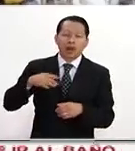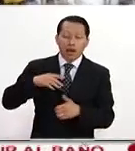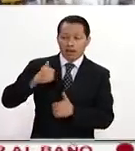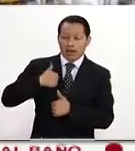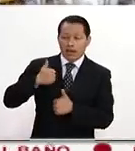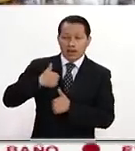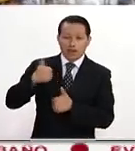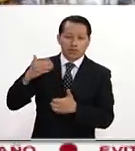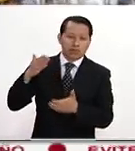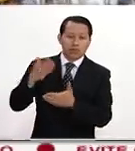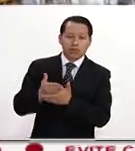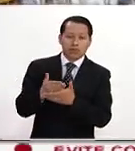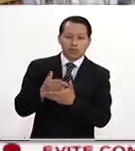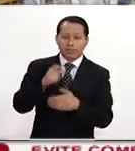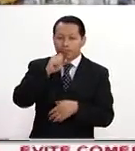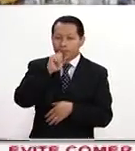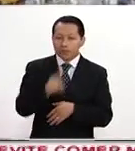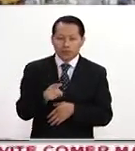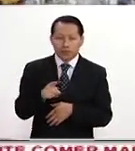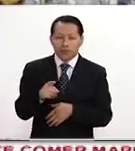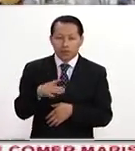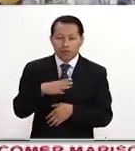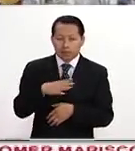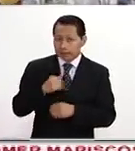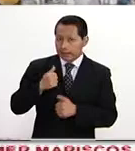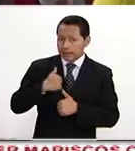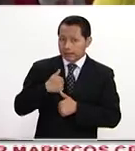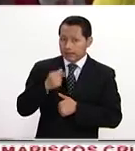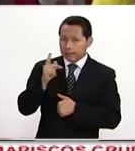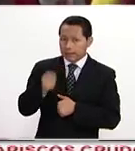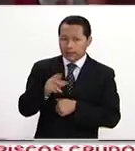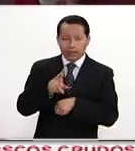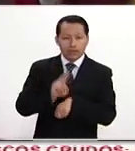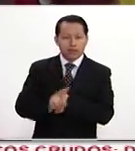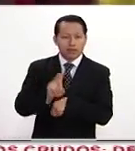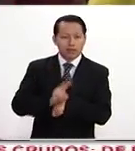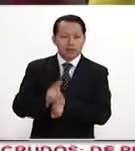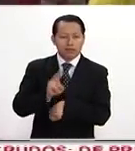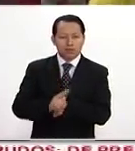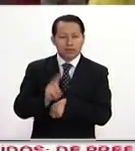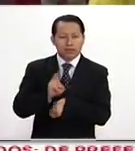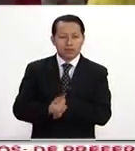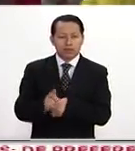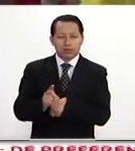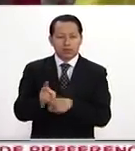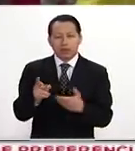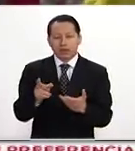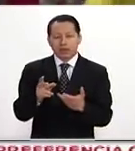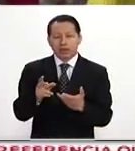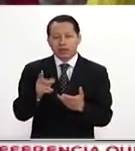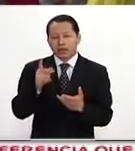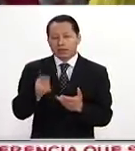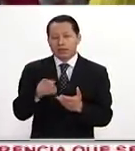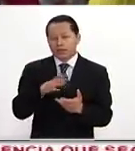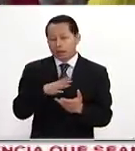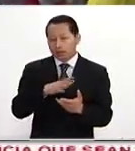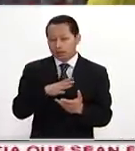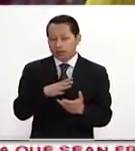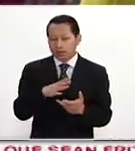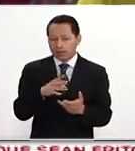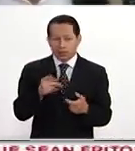ejército y el ejército es una fuerza que en Venezuela no tiene represión ciudadana, no tiene